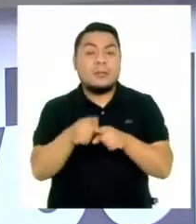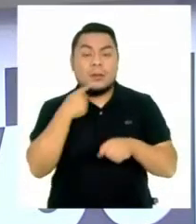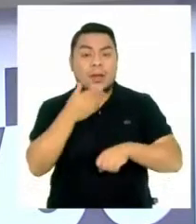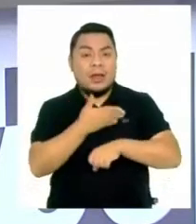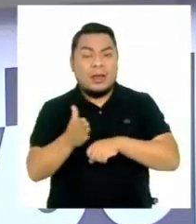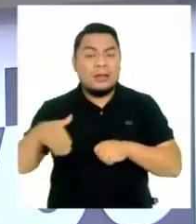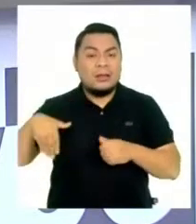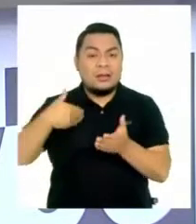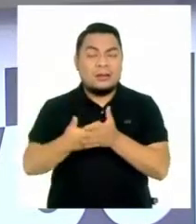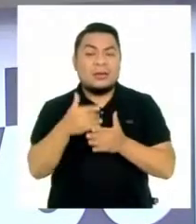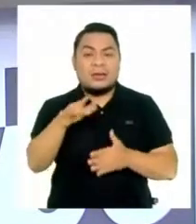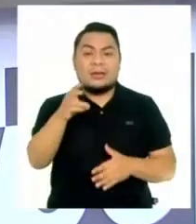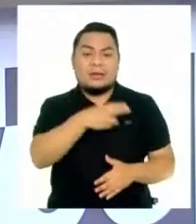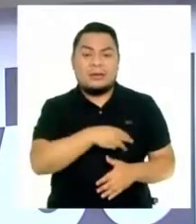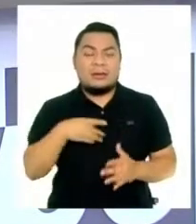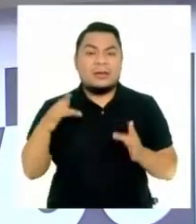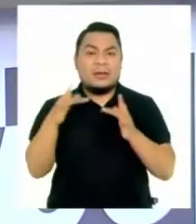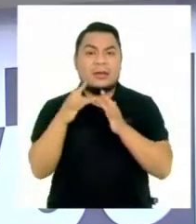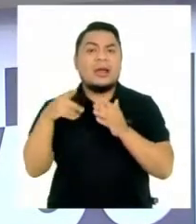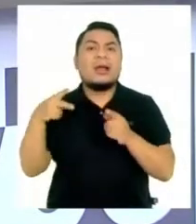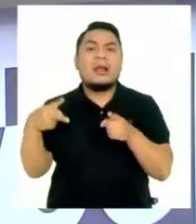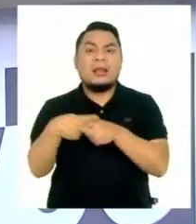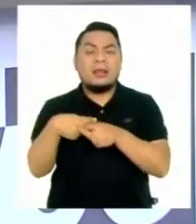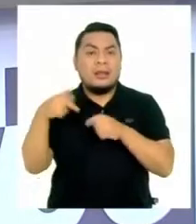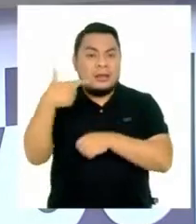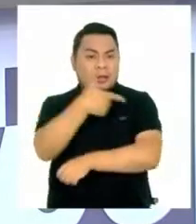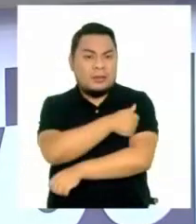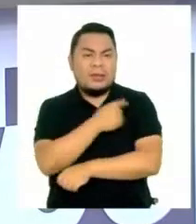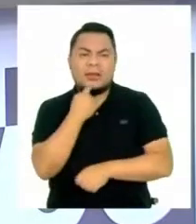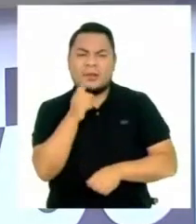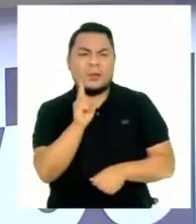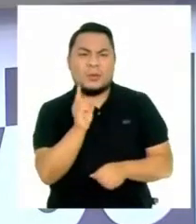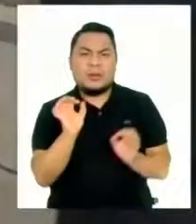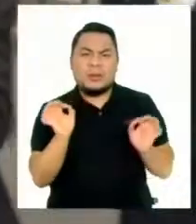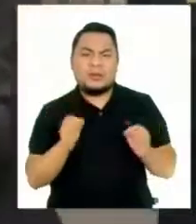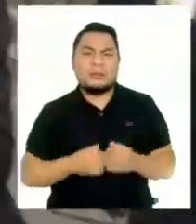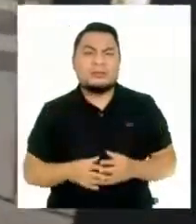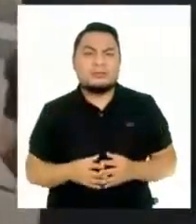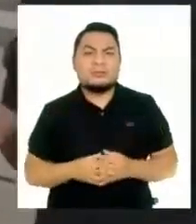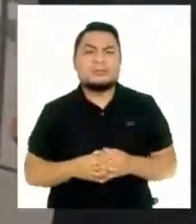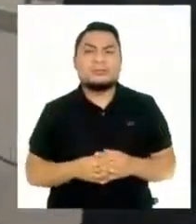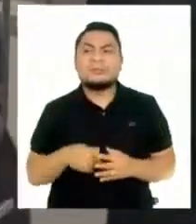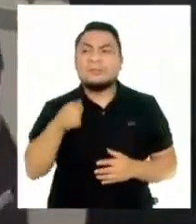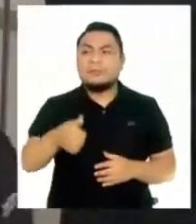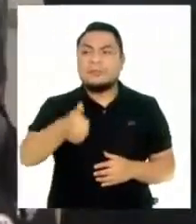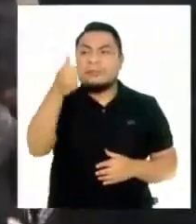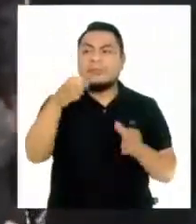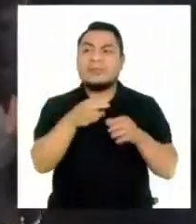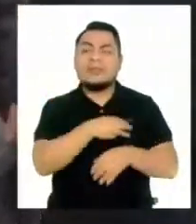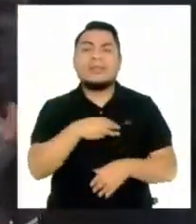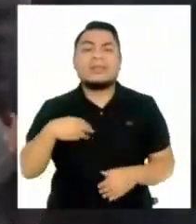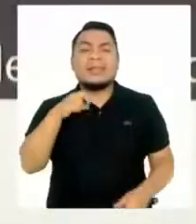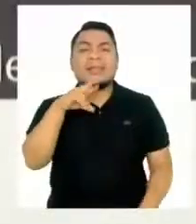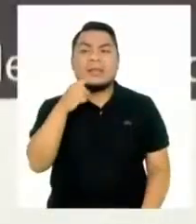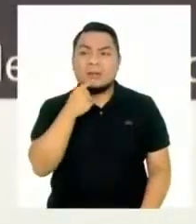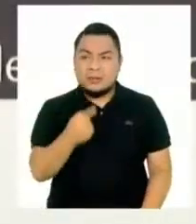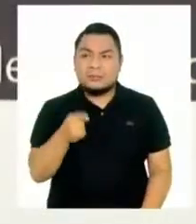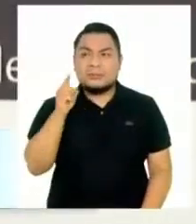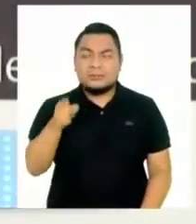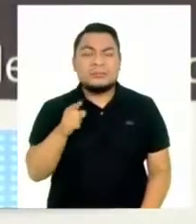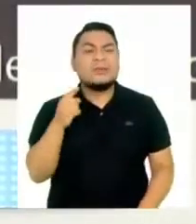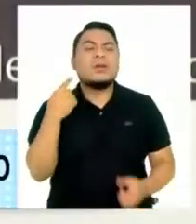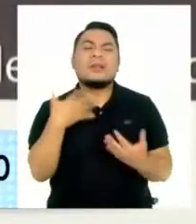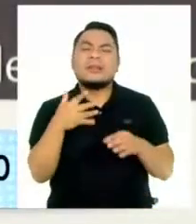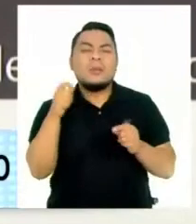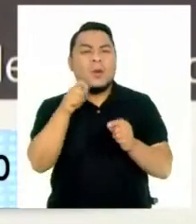la elección del canciller afecte la llegada de vacunas. Guido Bellido no dudó en asegurar que las